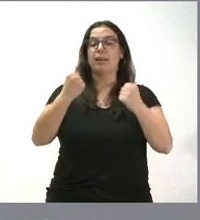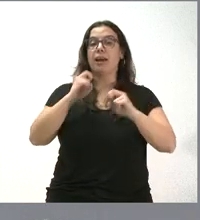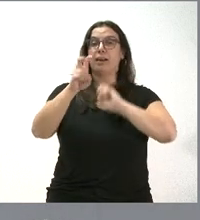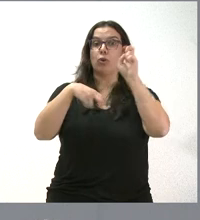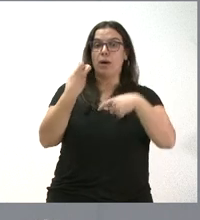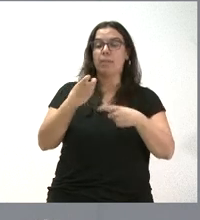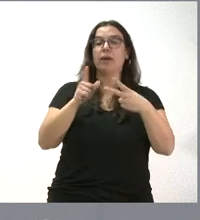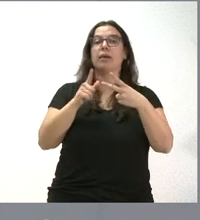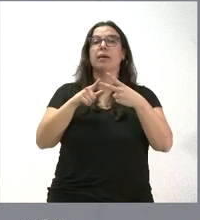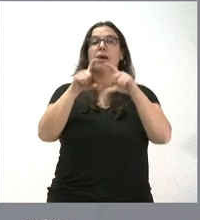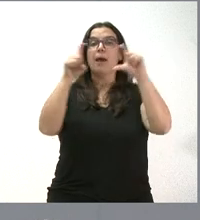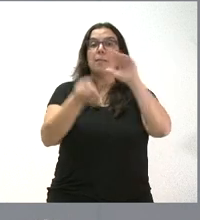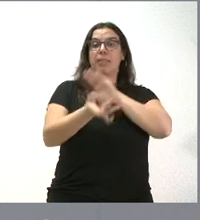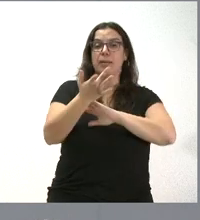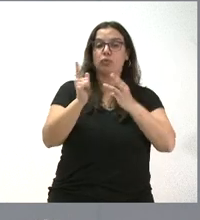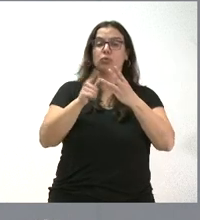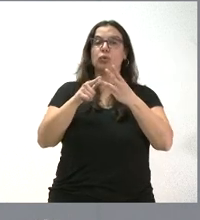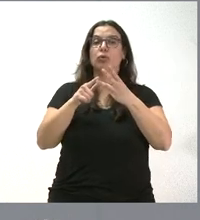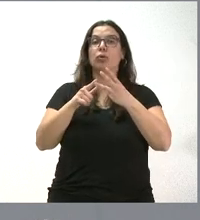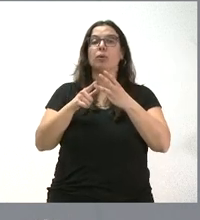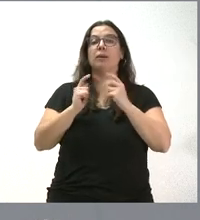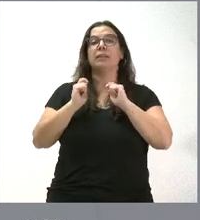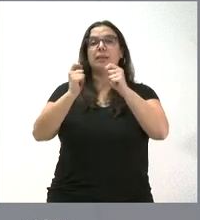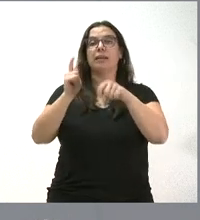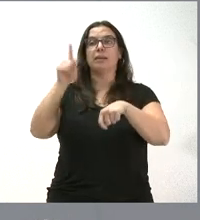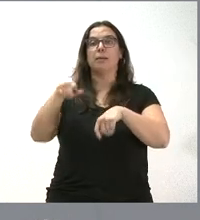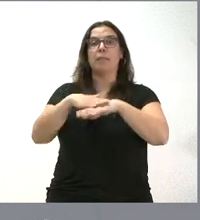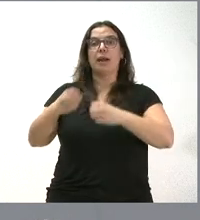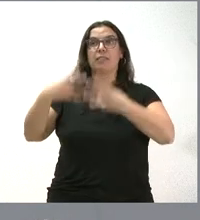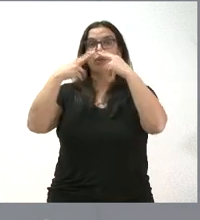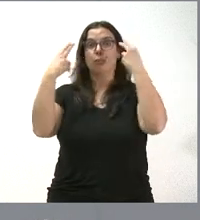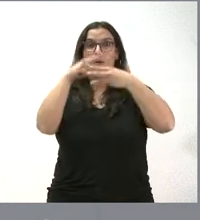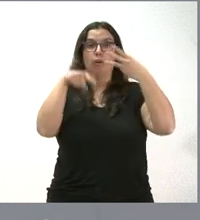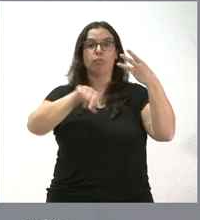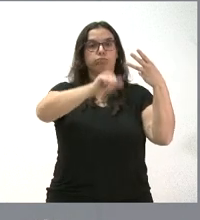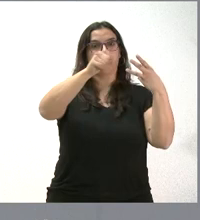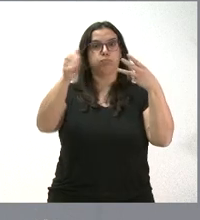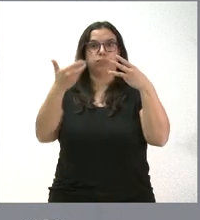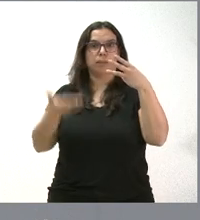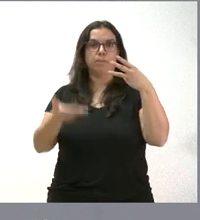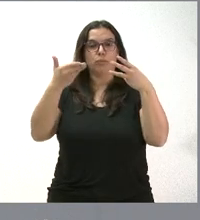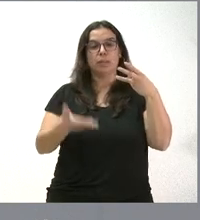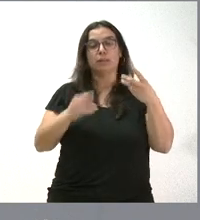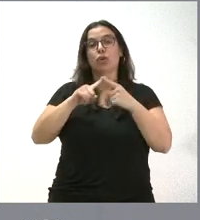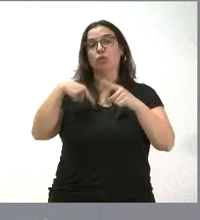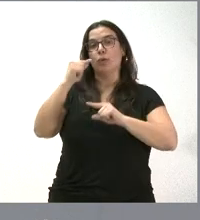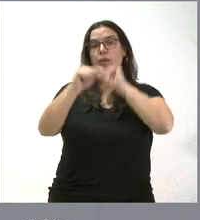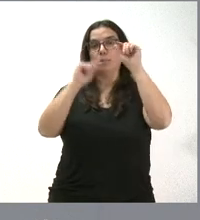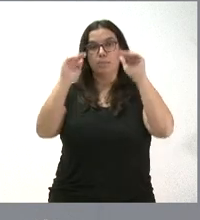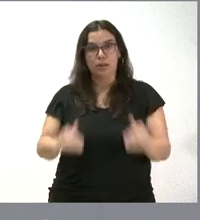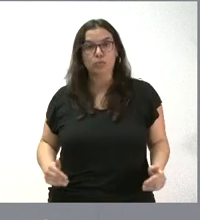emprendimiento y hablamos también de la dotación de energías renovables para espacios y edificios públicos y, en consecuencia, la reducción de emisiones,